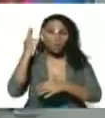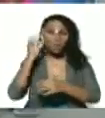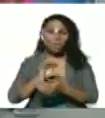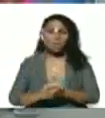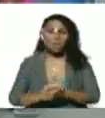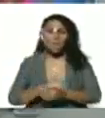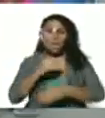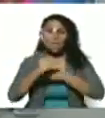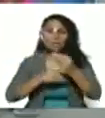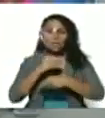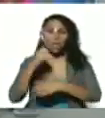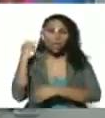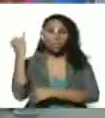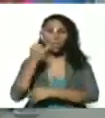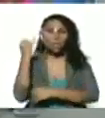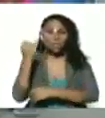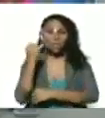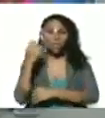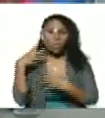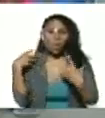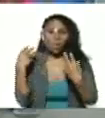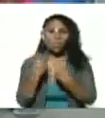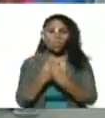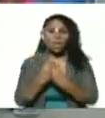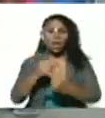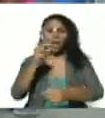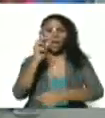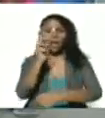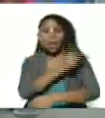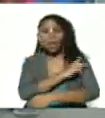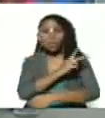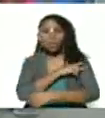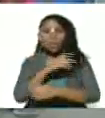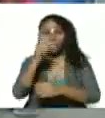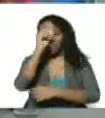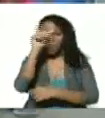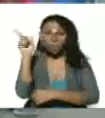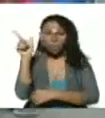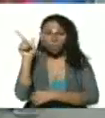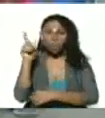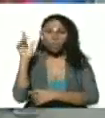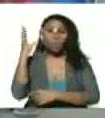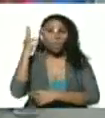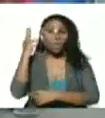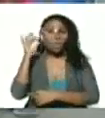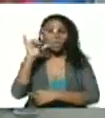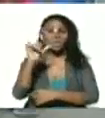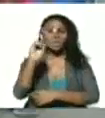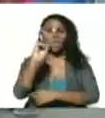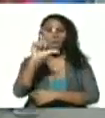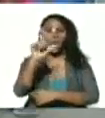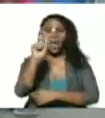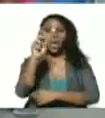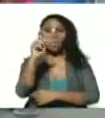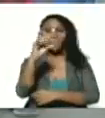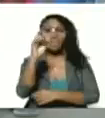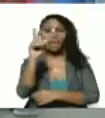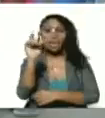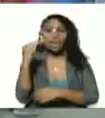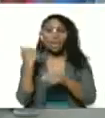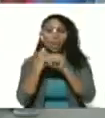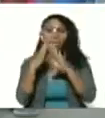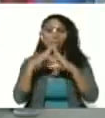así el junquito y nos acompaña la jefa del partido la compañera Violanda Grateror al igual que todos